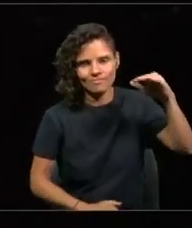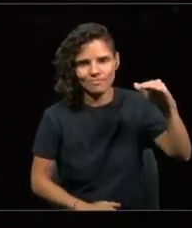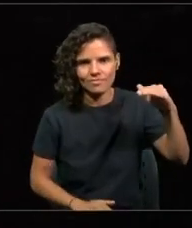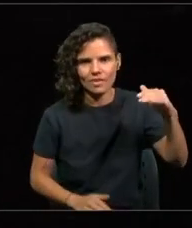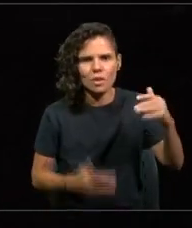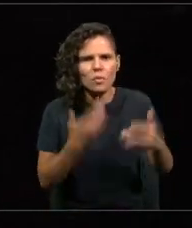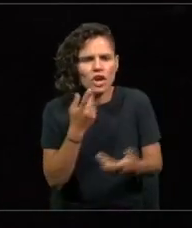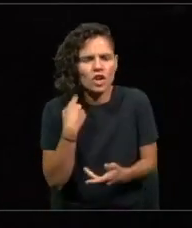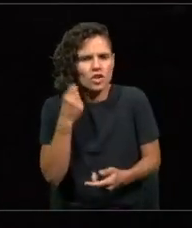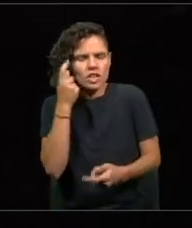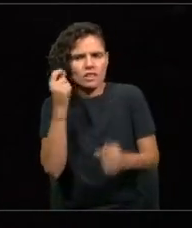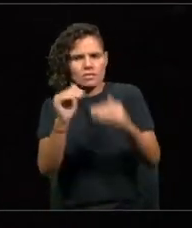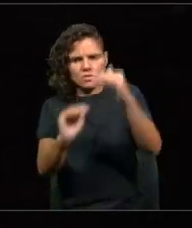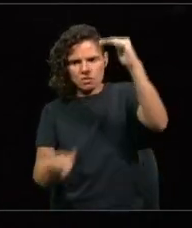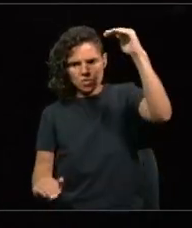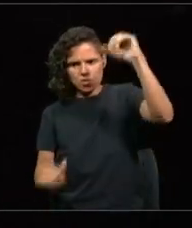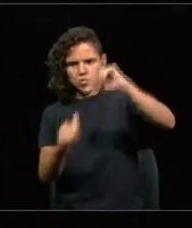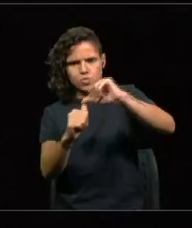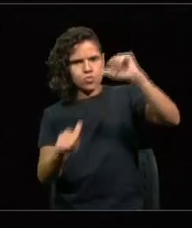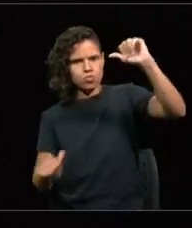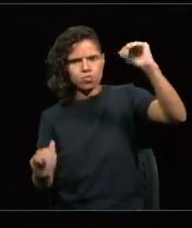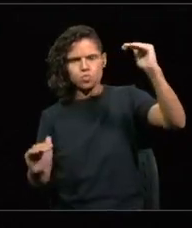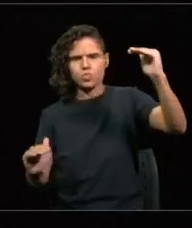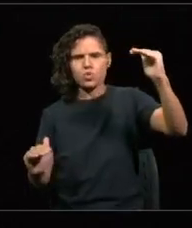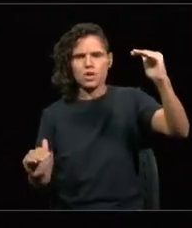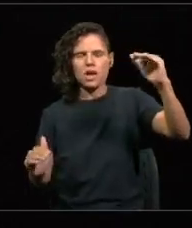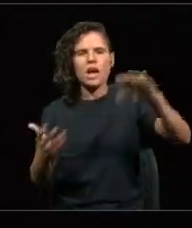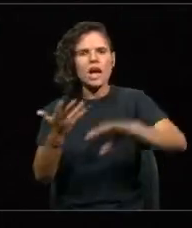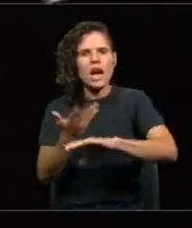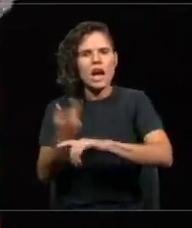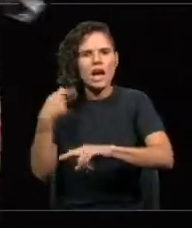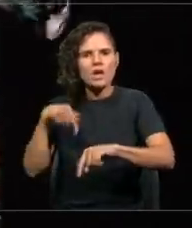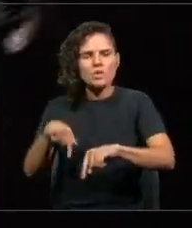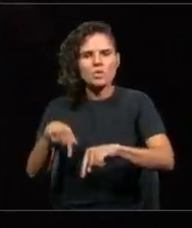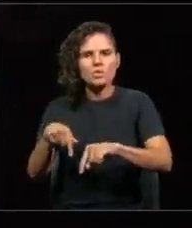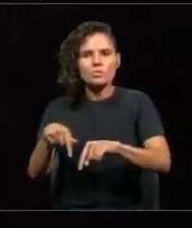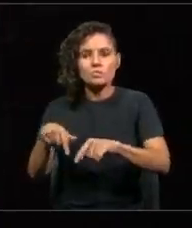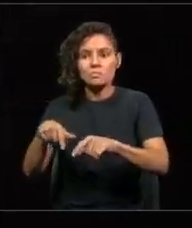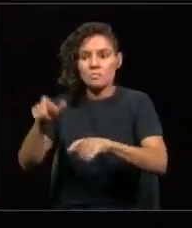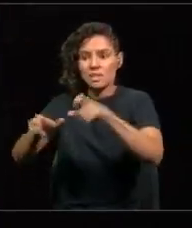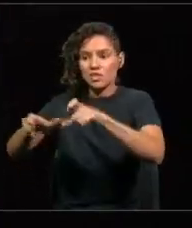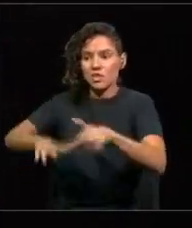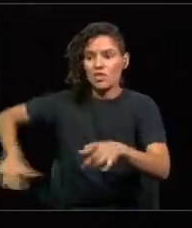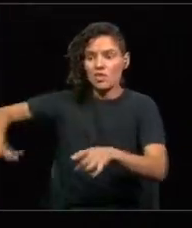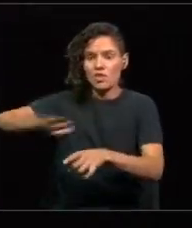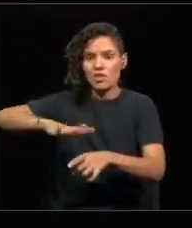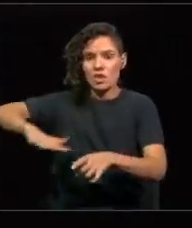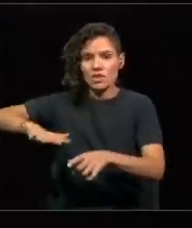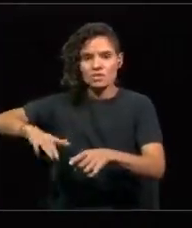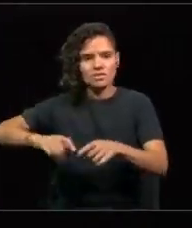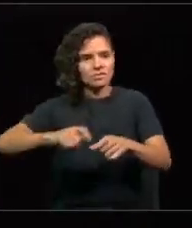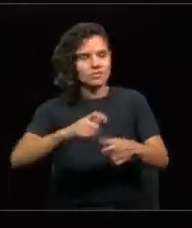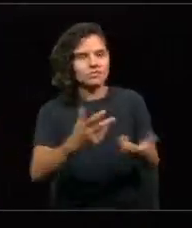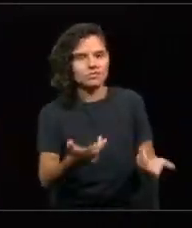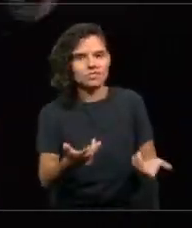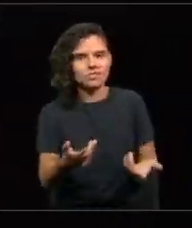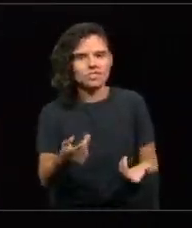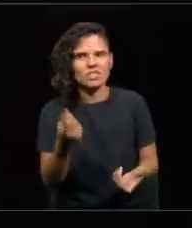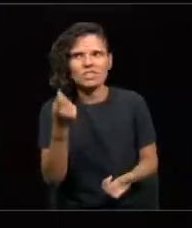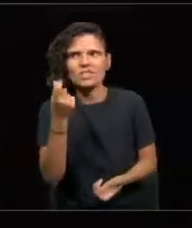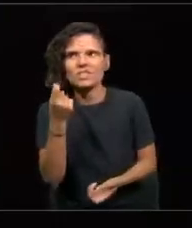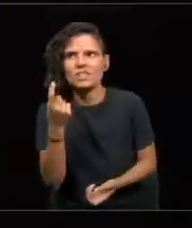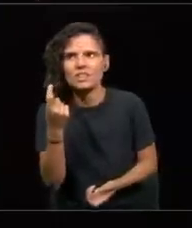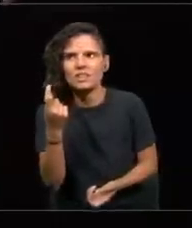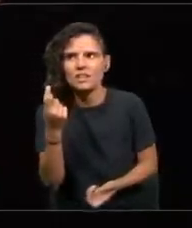la distancia que existe con un segmento de la población que entiende que sus debates y sus necesidades